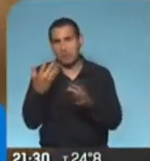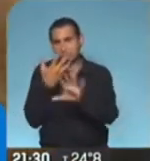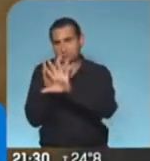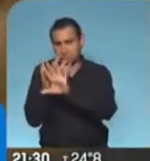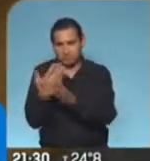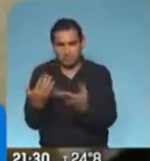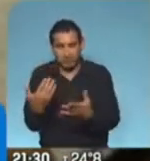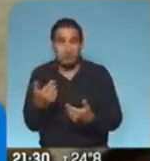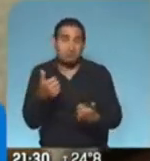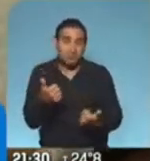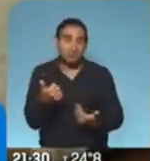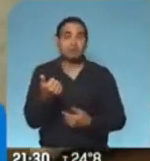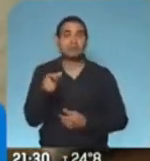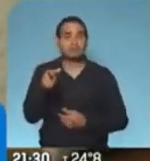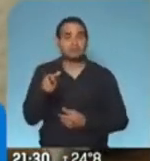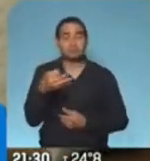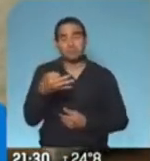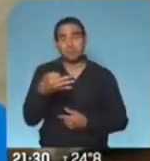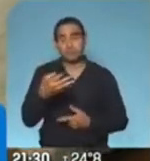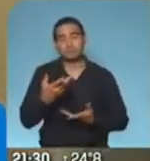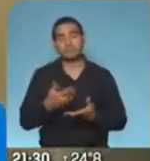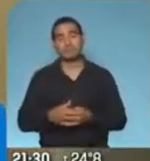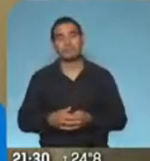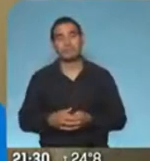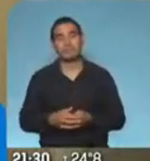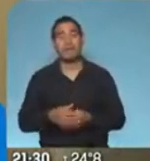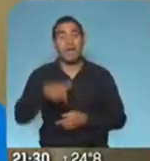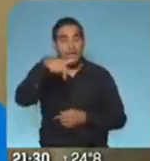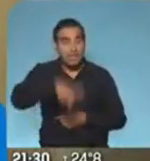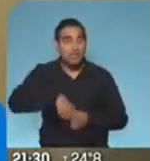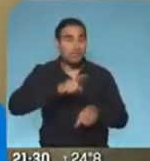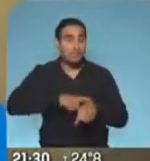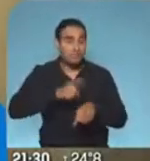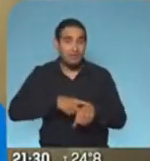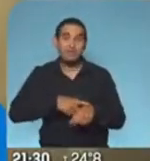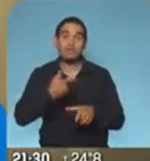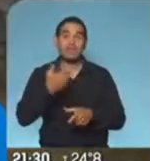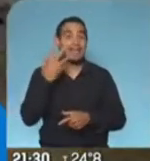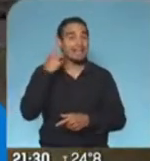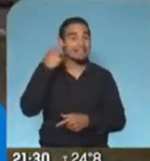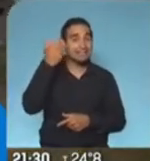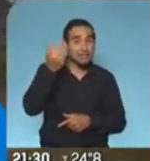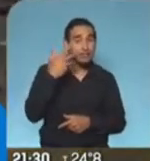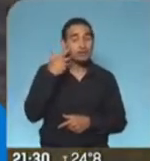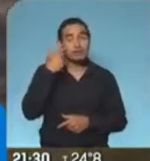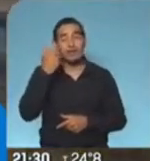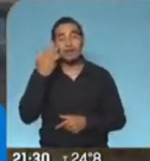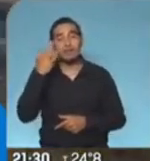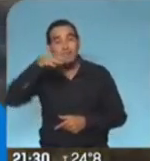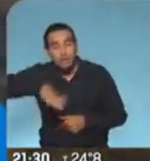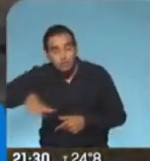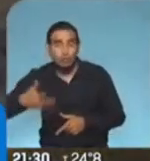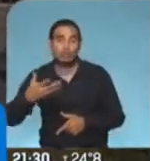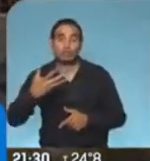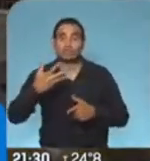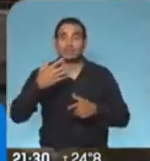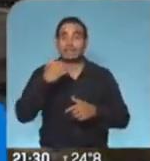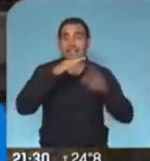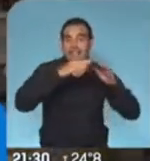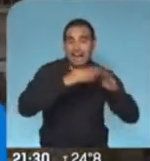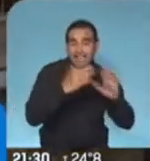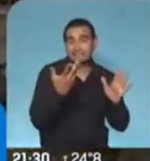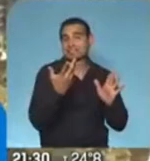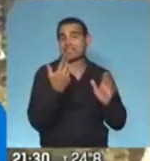Por eso, es un llamamiento en este momento en que los nietos están en su casa, los hijos están en su casa, los